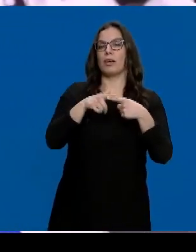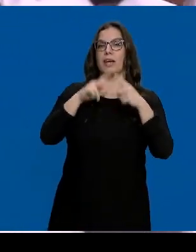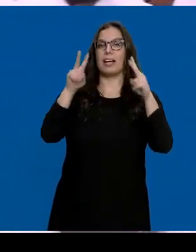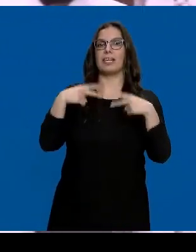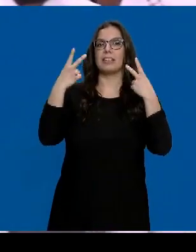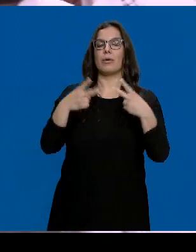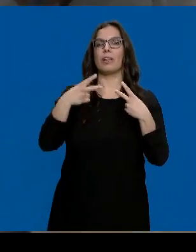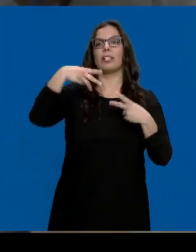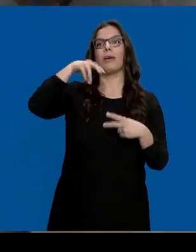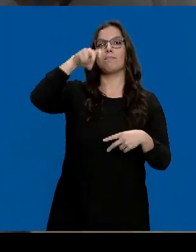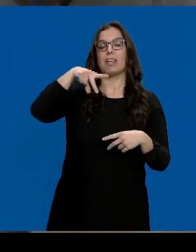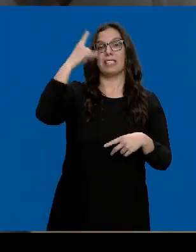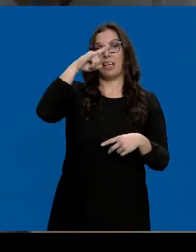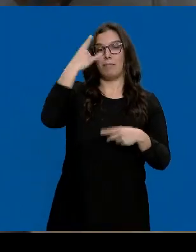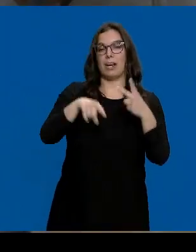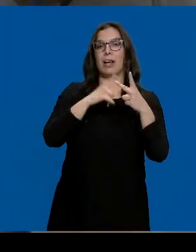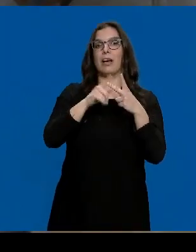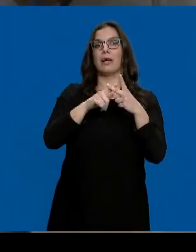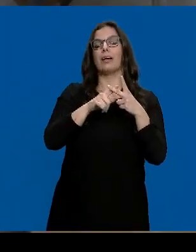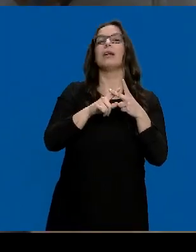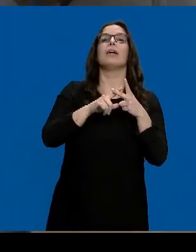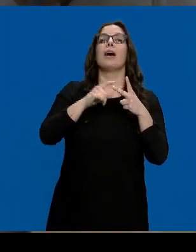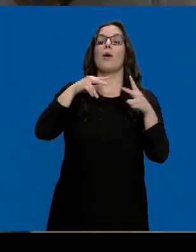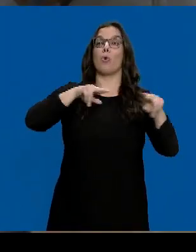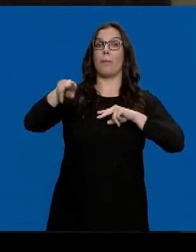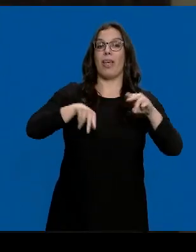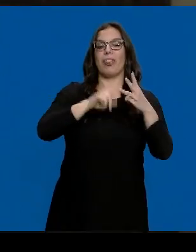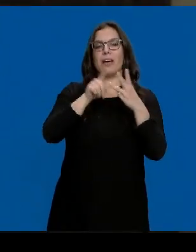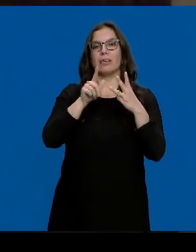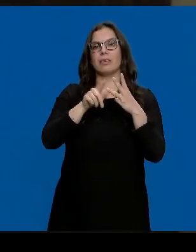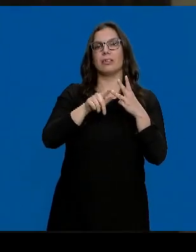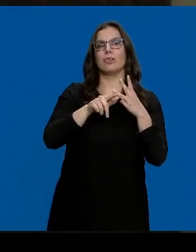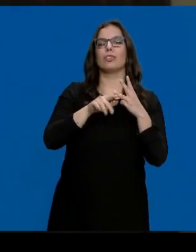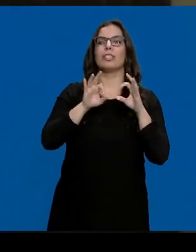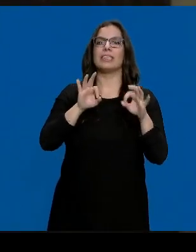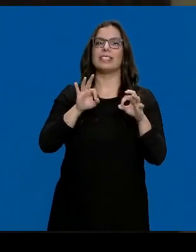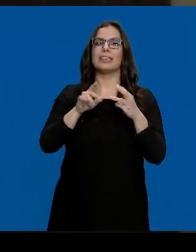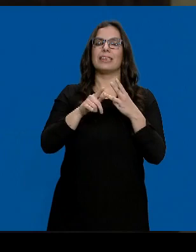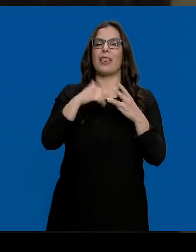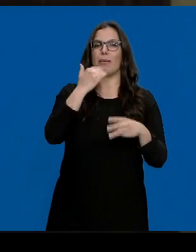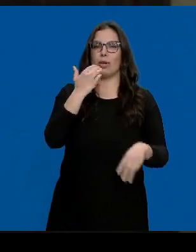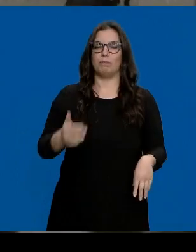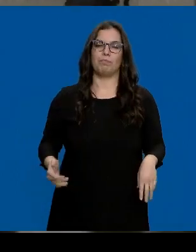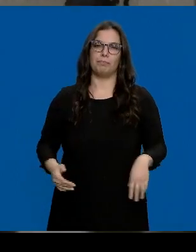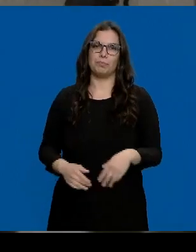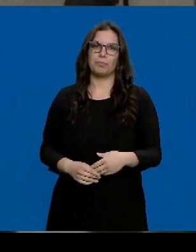restaurante Ement de Salamanca, Alejandro Serrano de Miranda de Ebro y Lera de Castroverde de Campos, en Zamora.